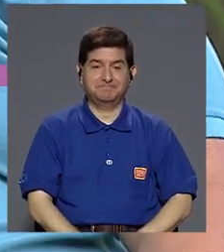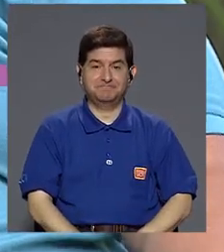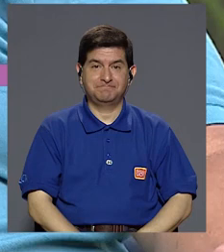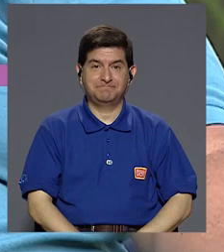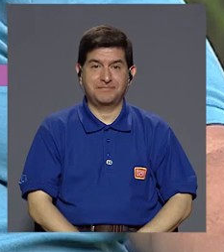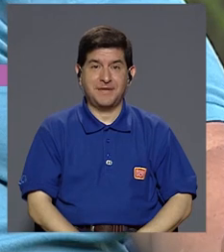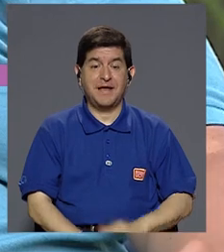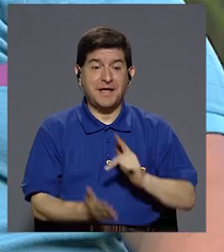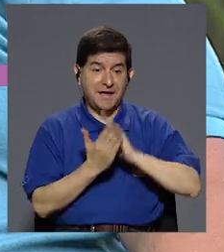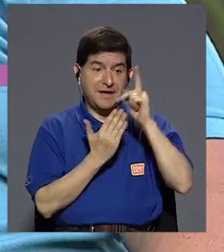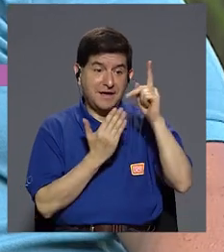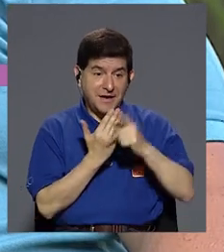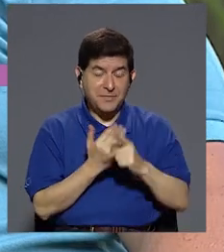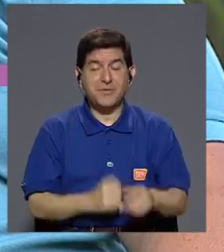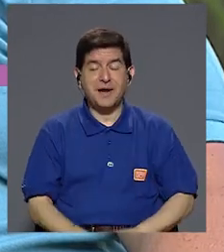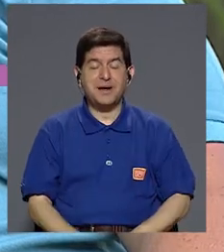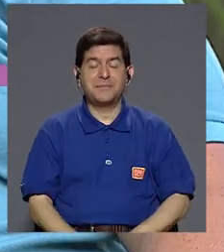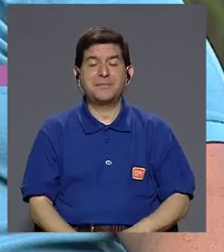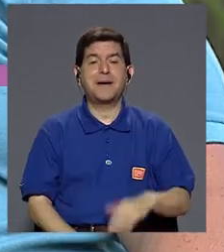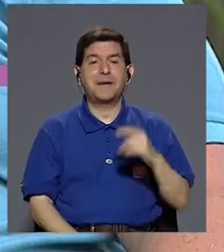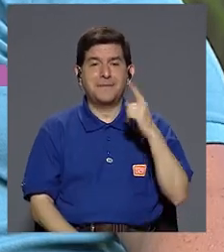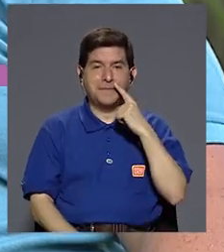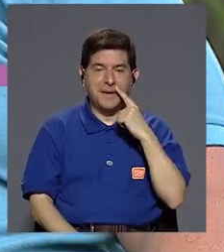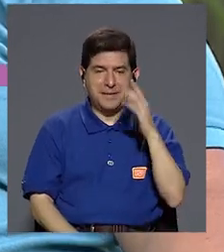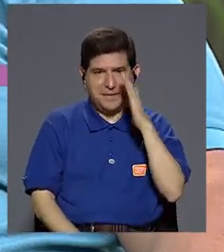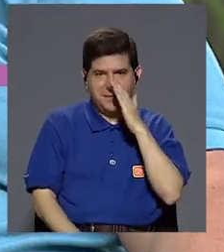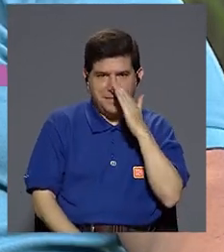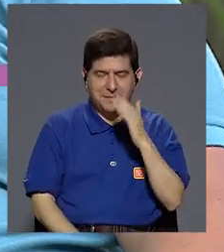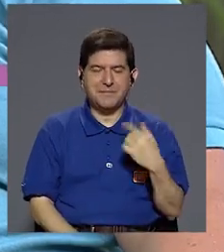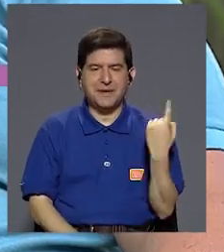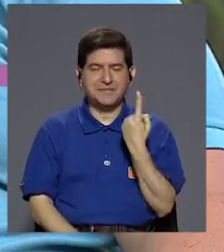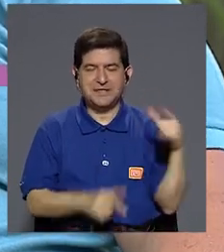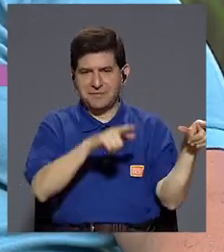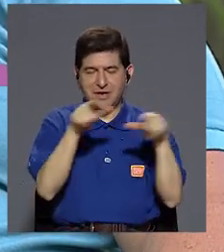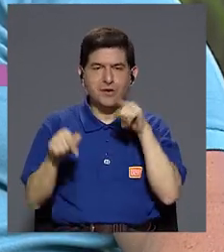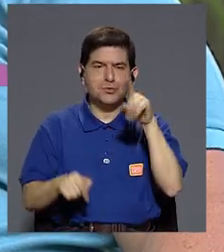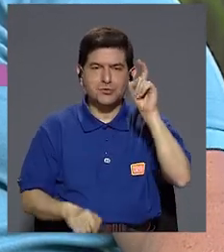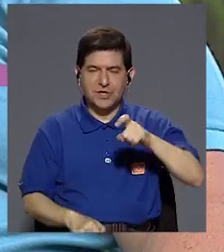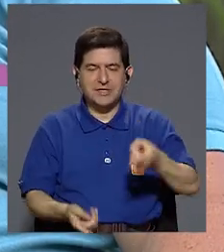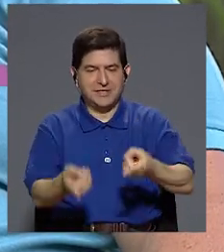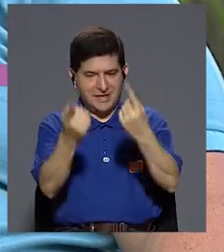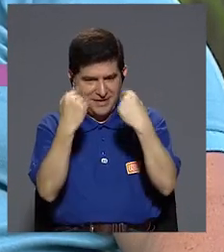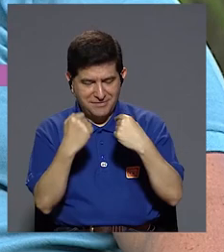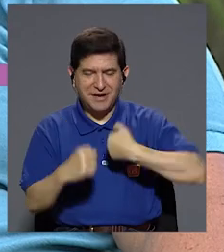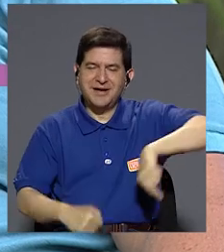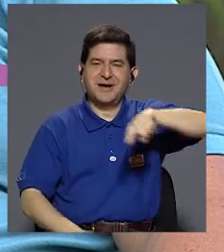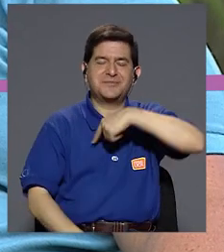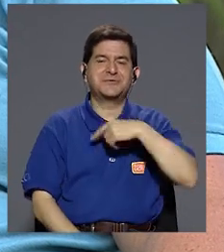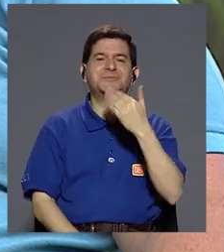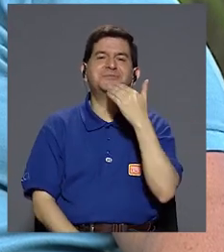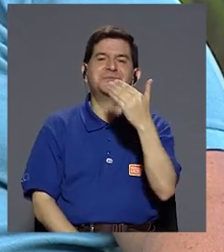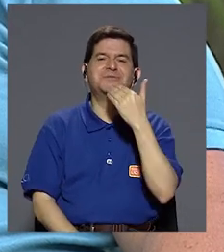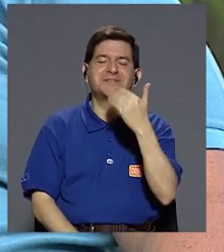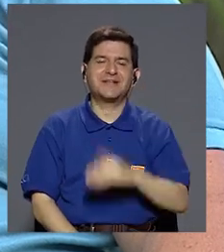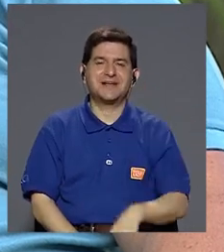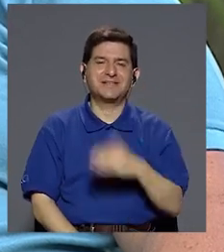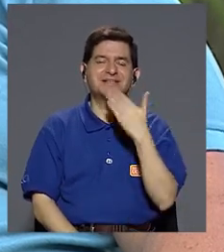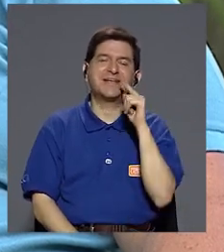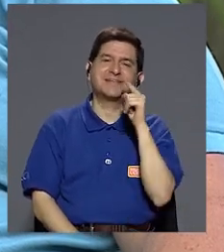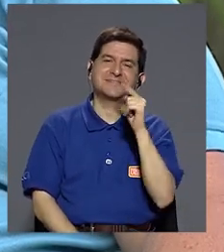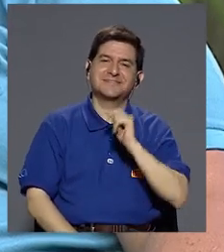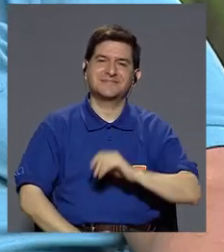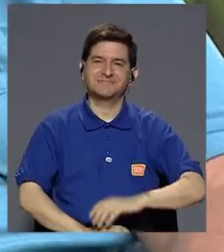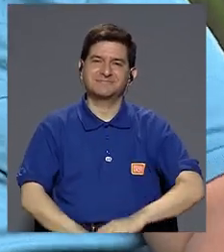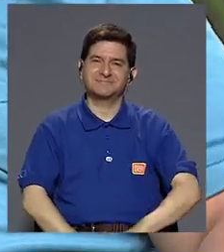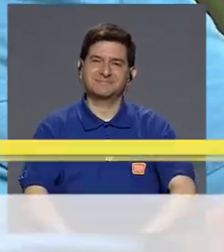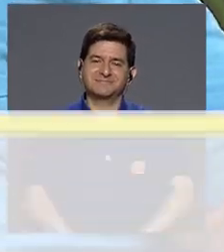Y bueno, el programa Escuela para Padres y Madres siempre está disponible para cuando ustedes necesiten que estemos por aquí. Muchas gracias. Gracias a vos.